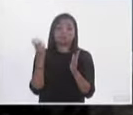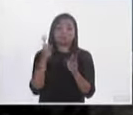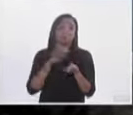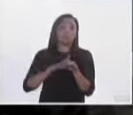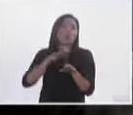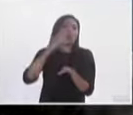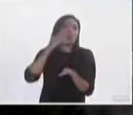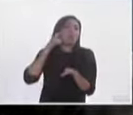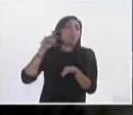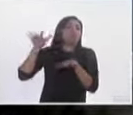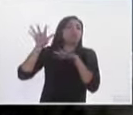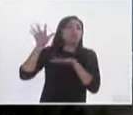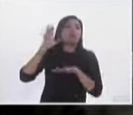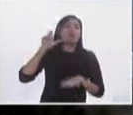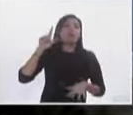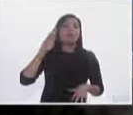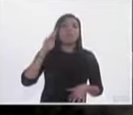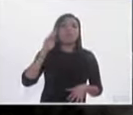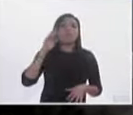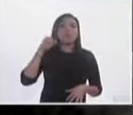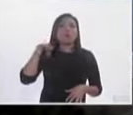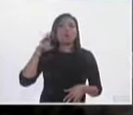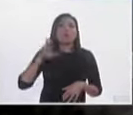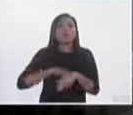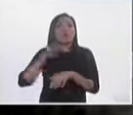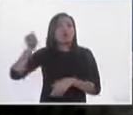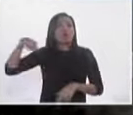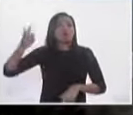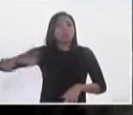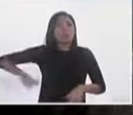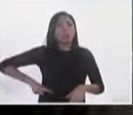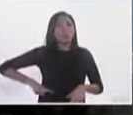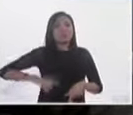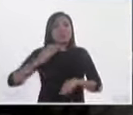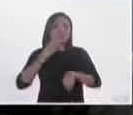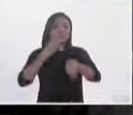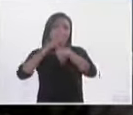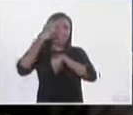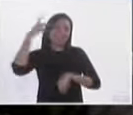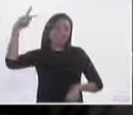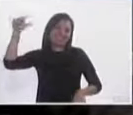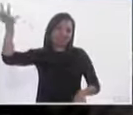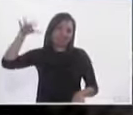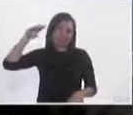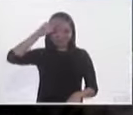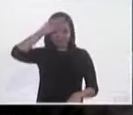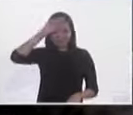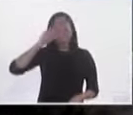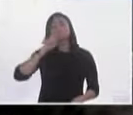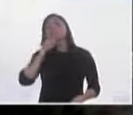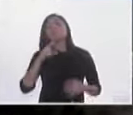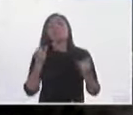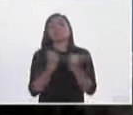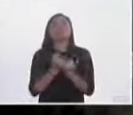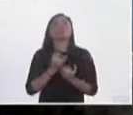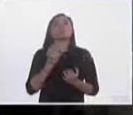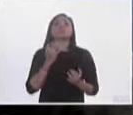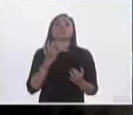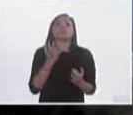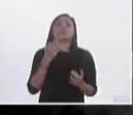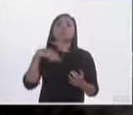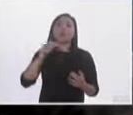espectacular, porque se trata de un gobernador estatal, pero tuvimos un caso de un diputado federal, uno de 300, el caso de